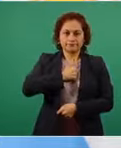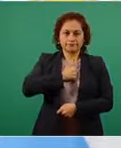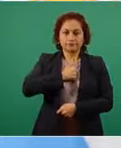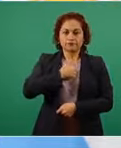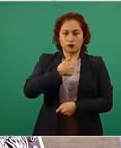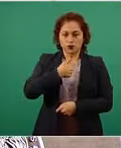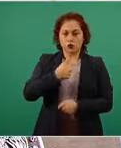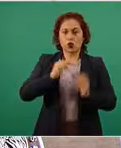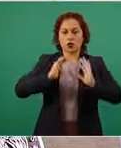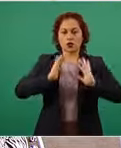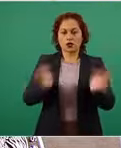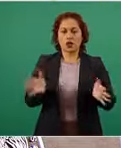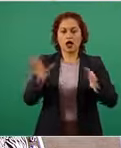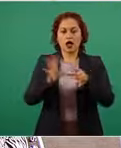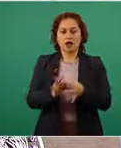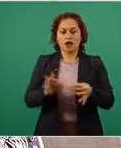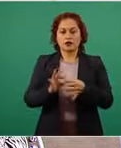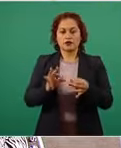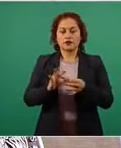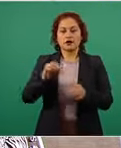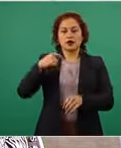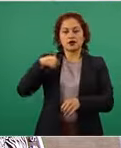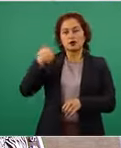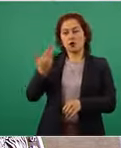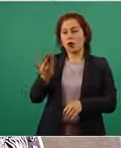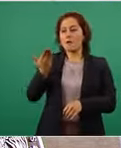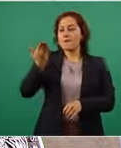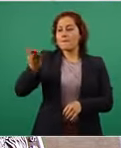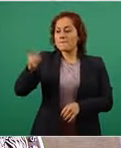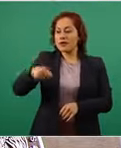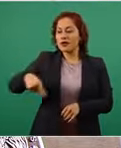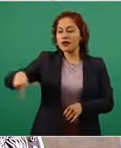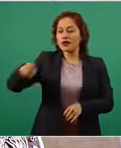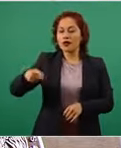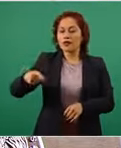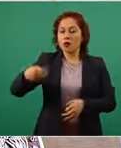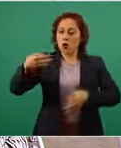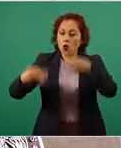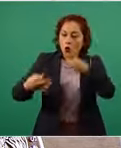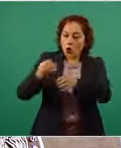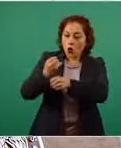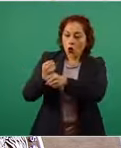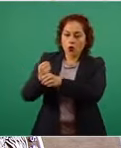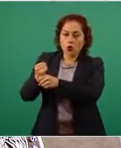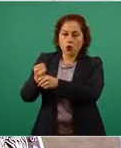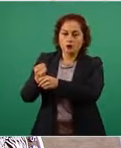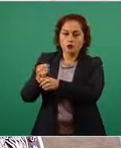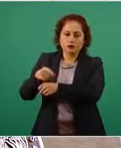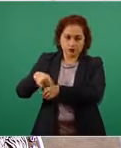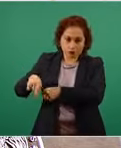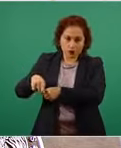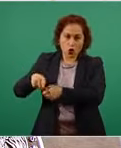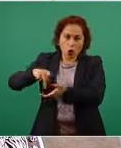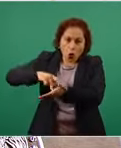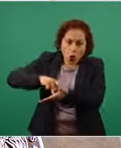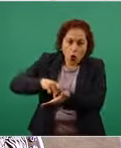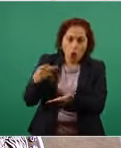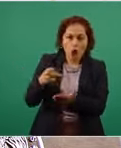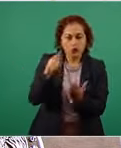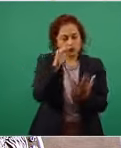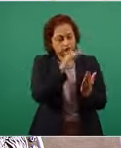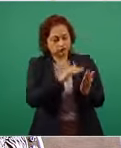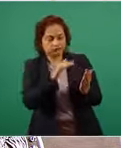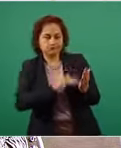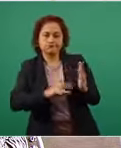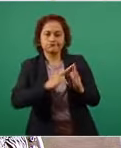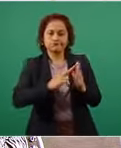y lo que le pido a algunos fiscales es que hagan el esfuerzo de volver a releer el código penal no sé quién